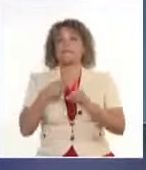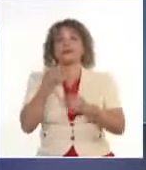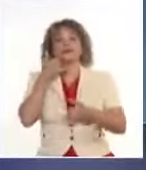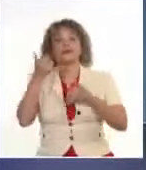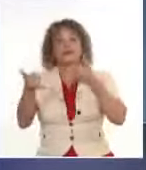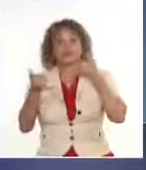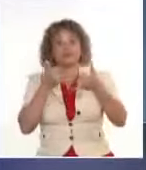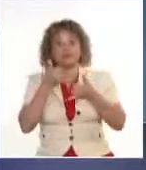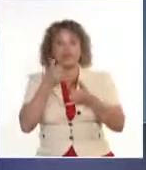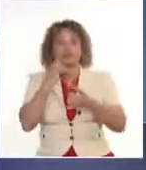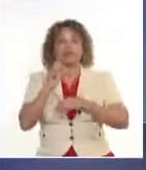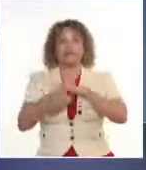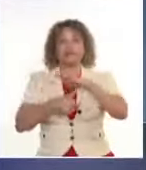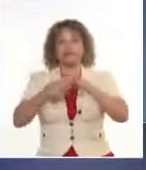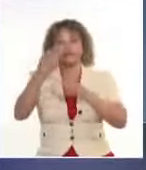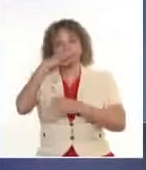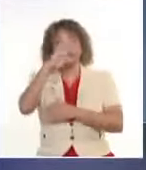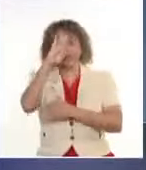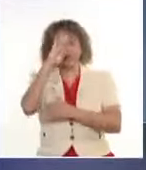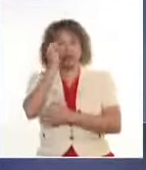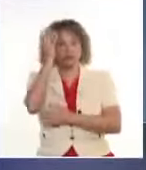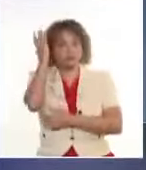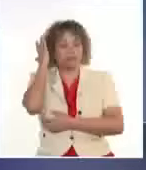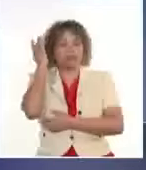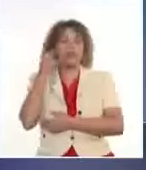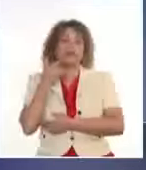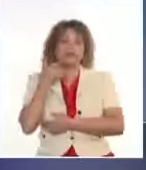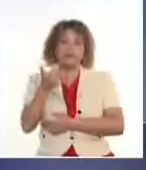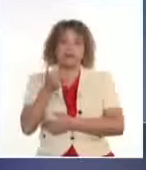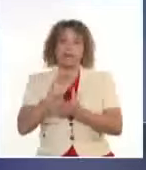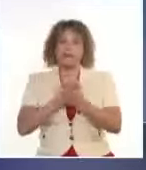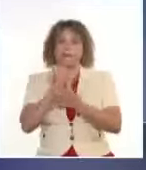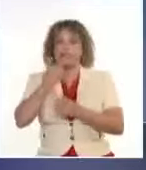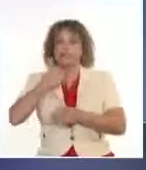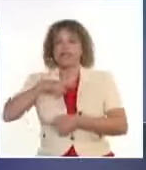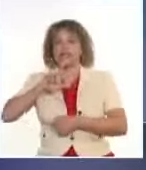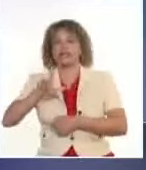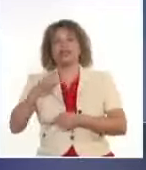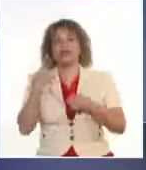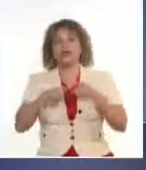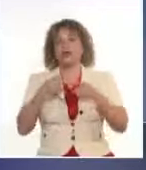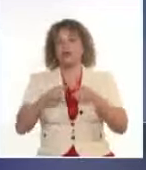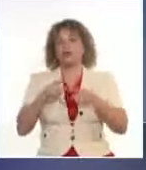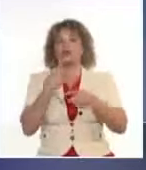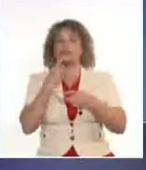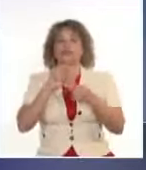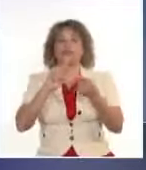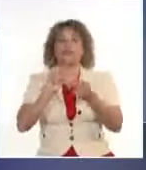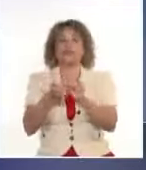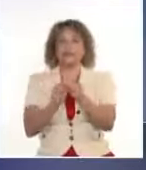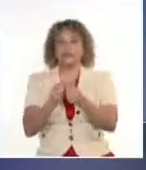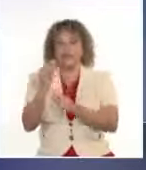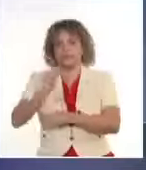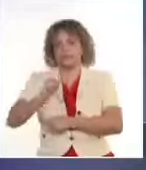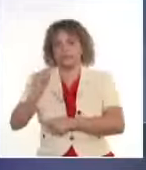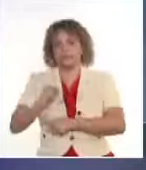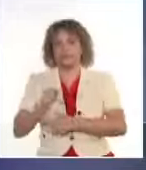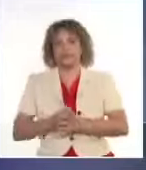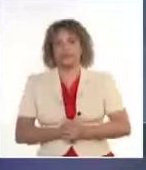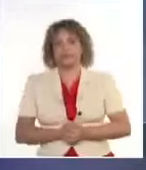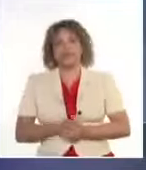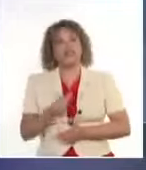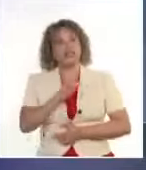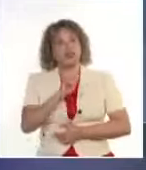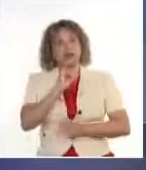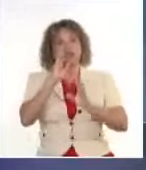presidente de la República, Miguel Díaz Canel Bermúdez, con el propio luchador y otros protagonistas principales de lo acontecido, donde también